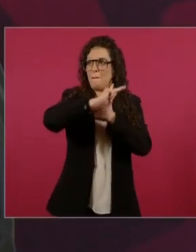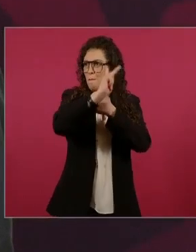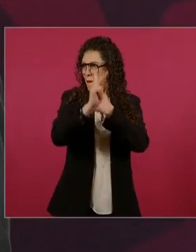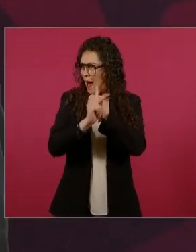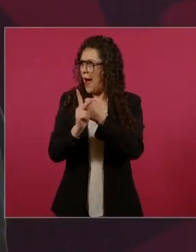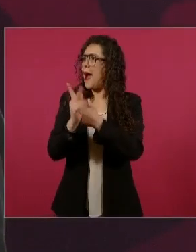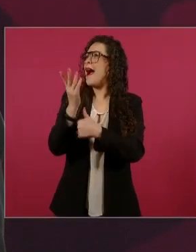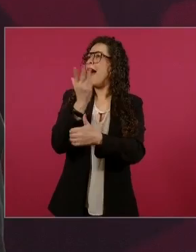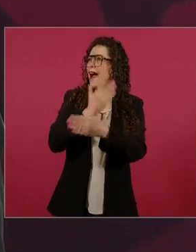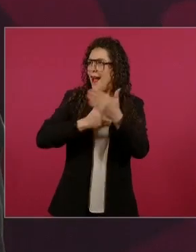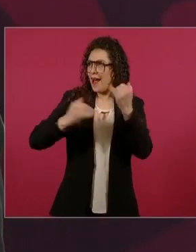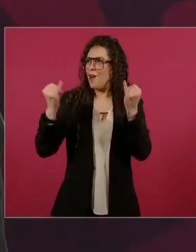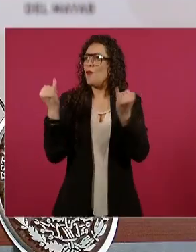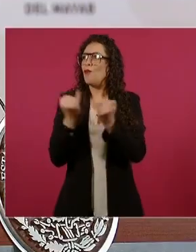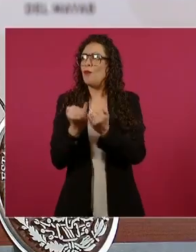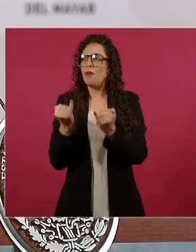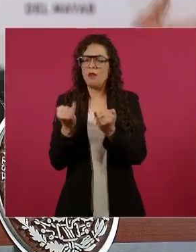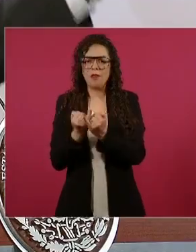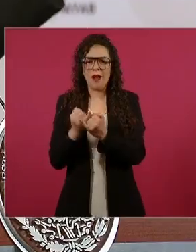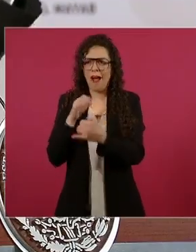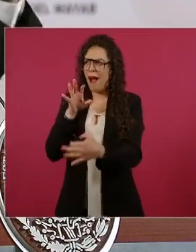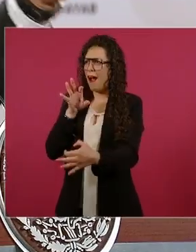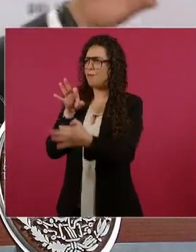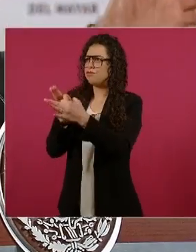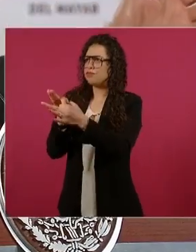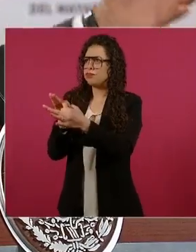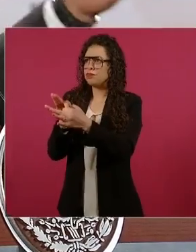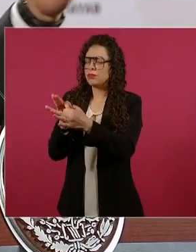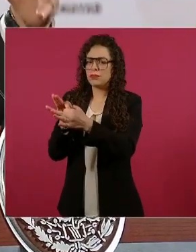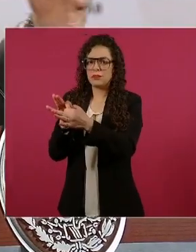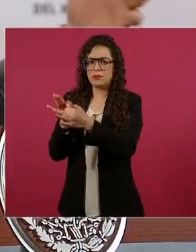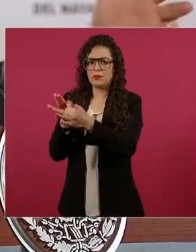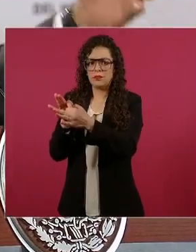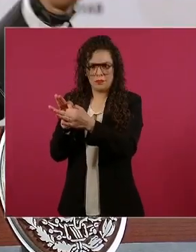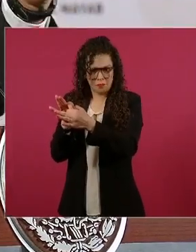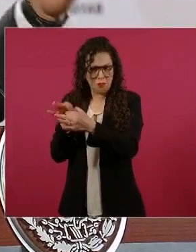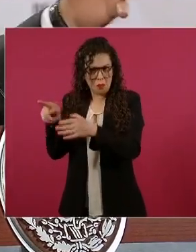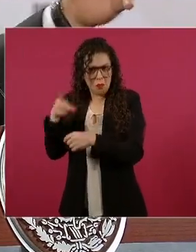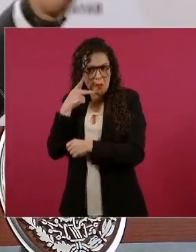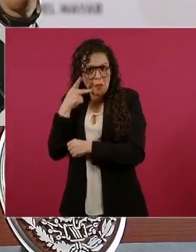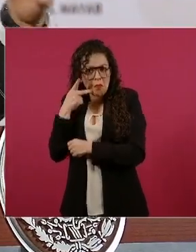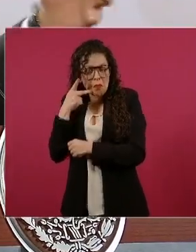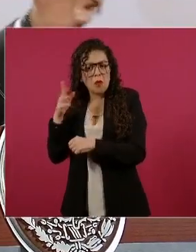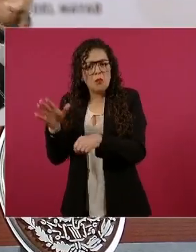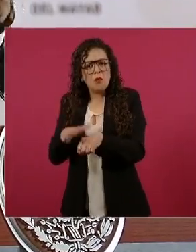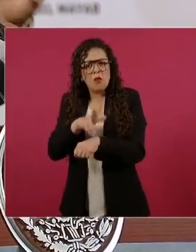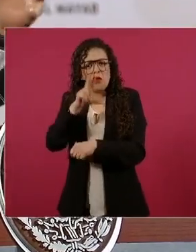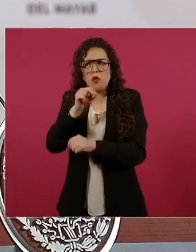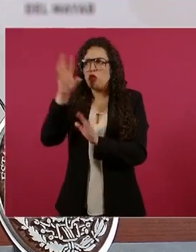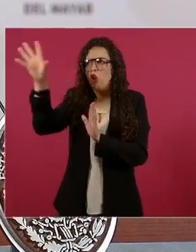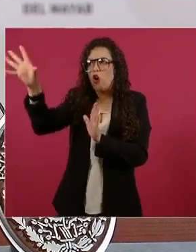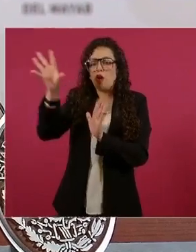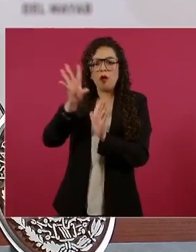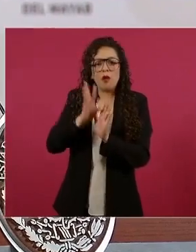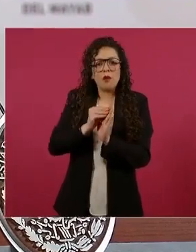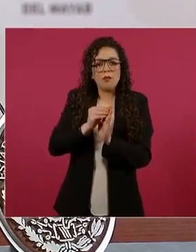qué no copiaban eso, de que el